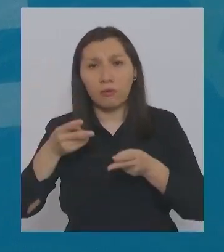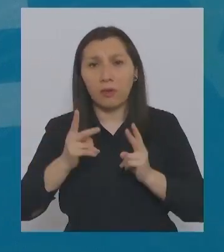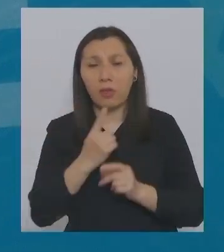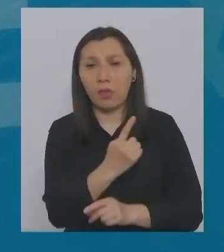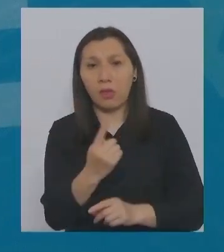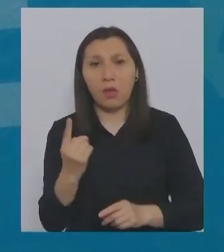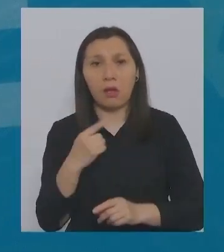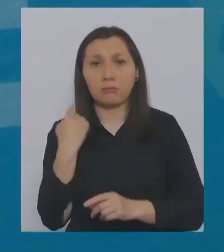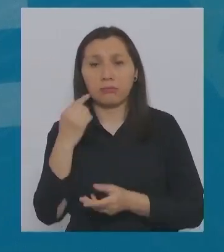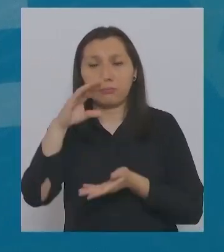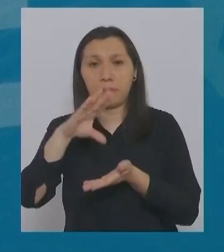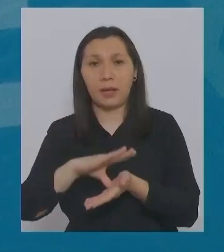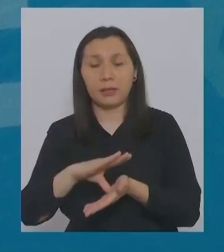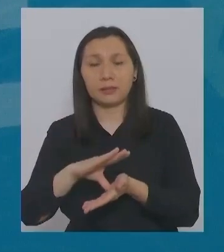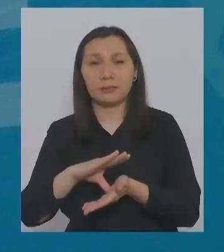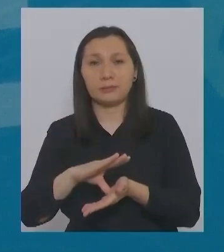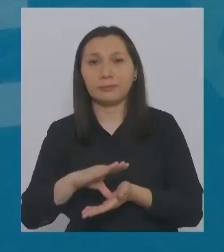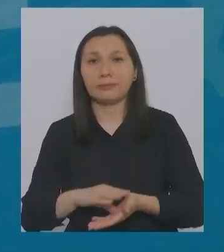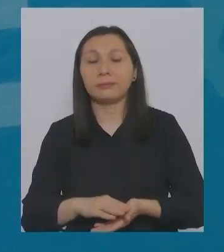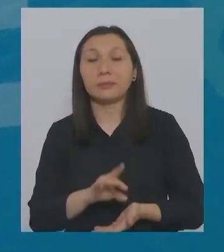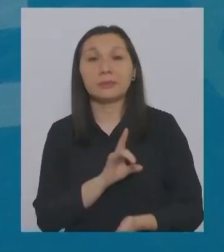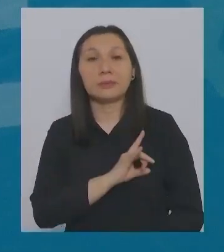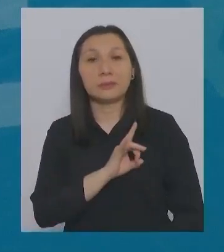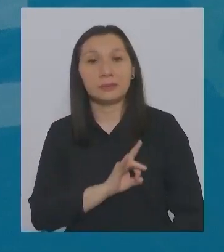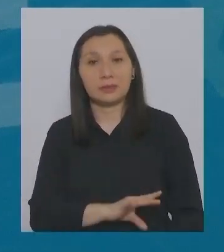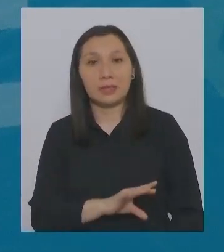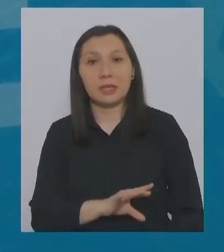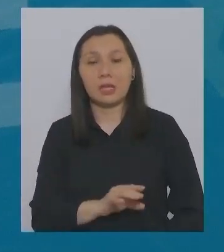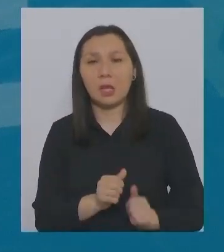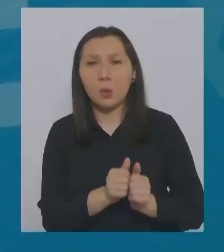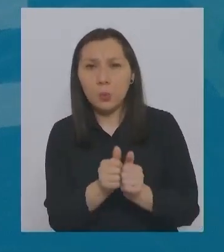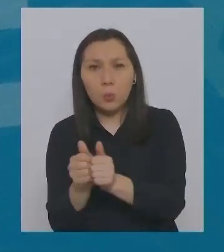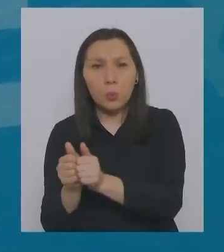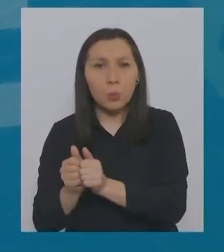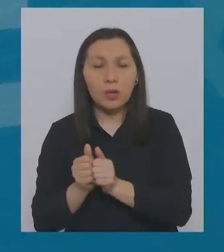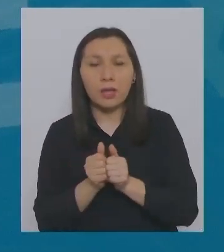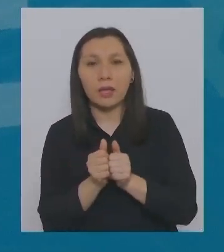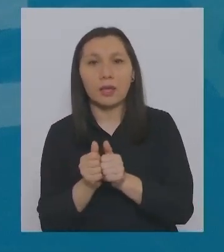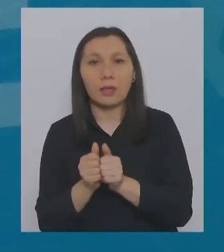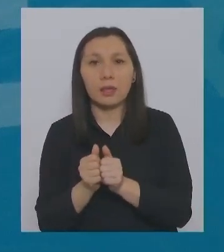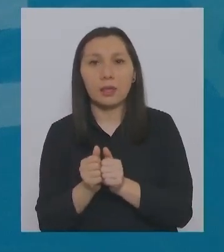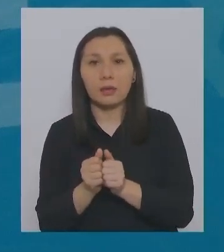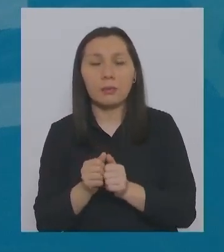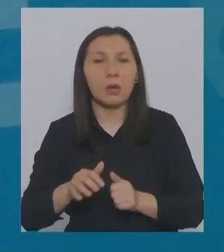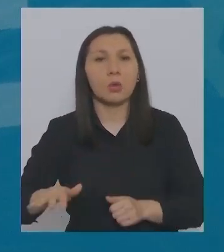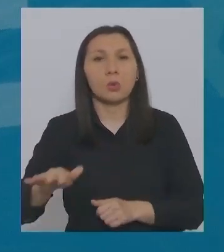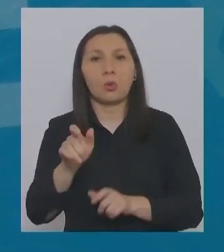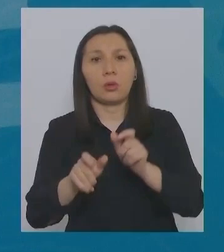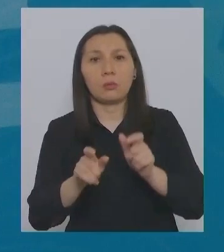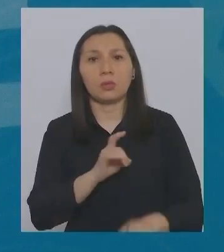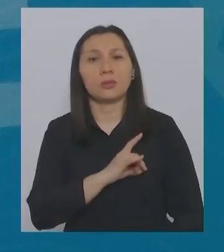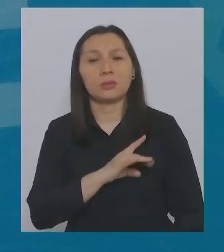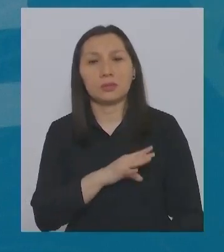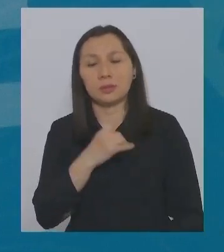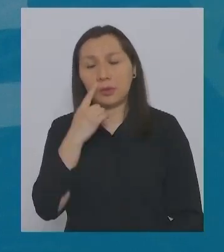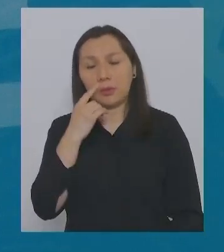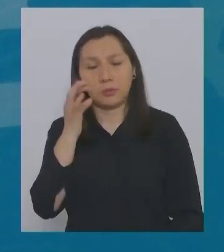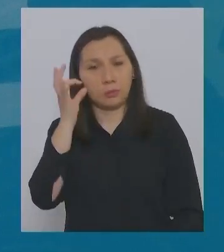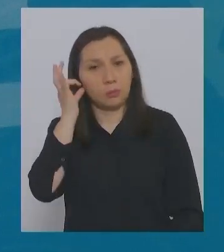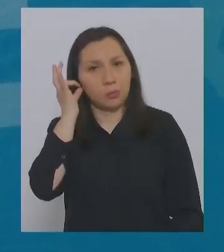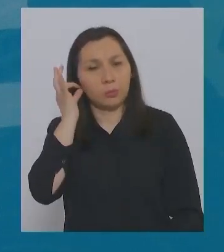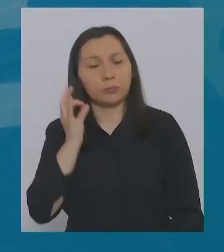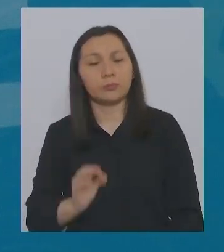que tenemos como país. Un Chile unido para todas las chilenas y todos